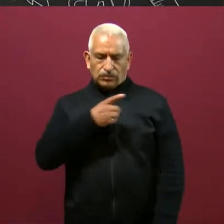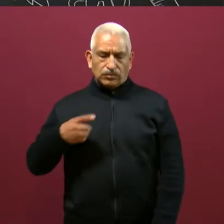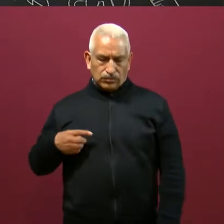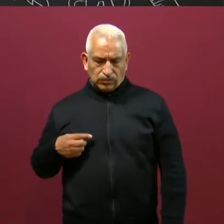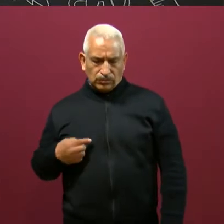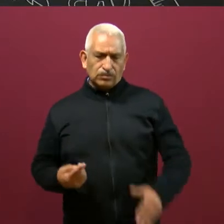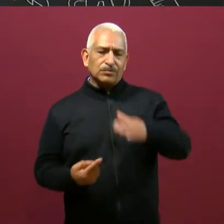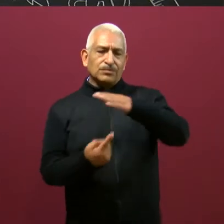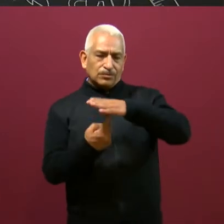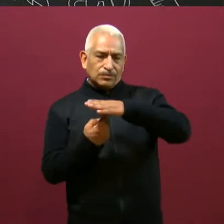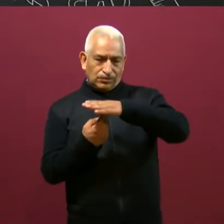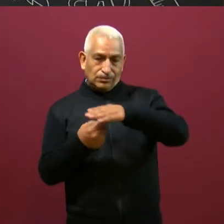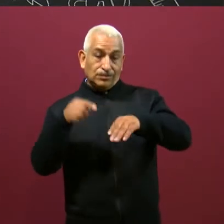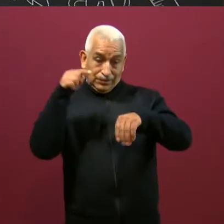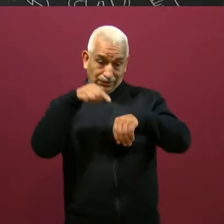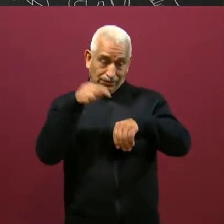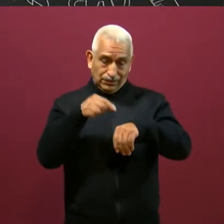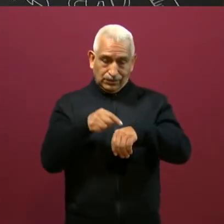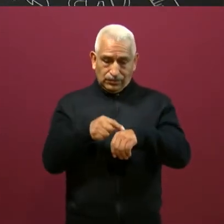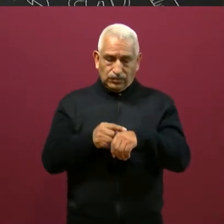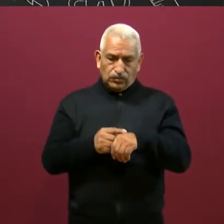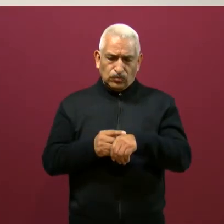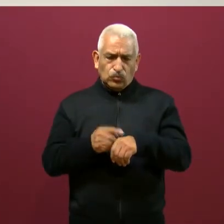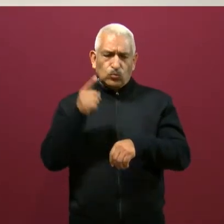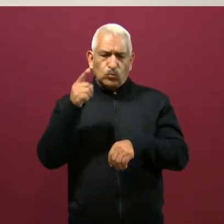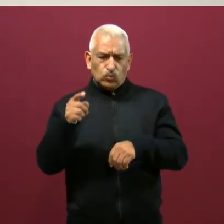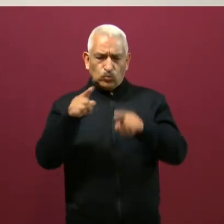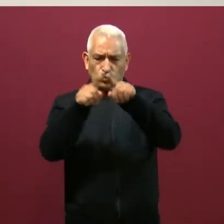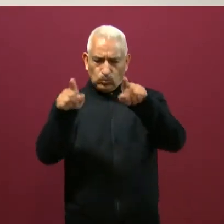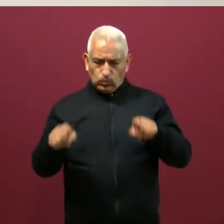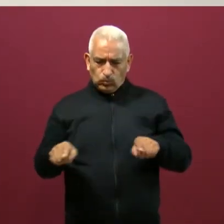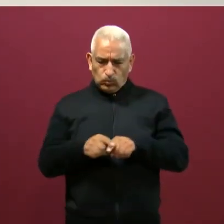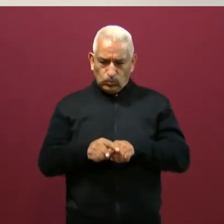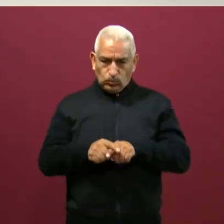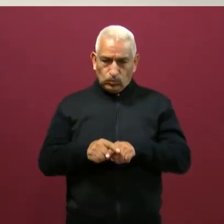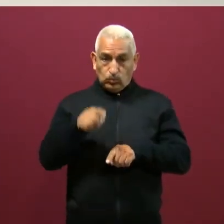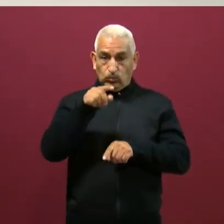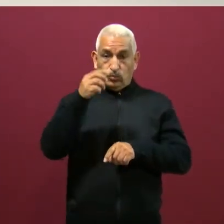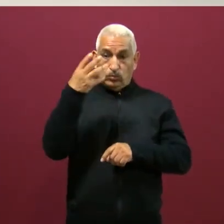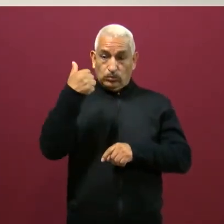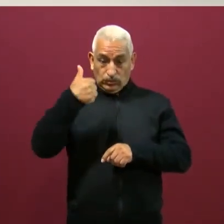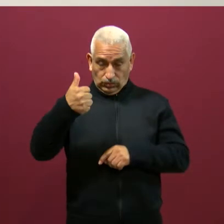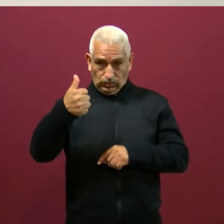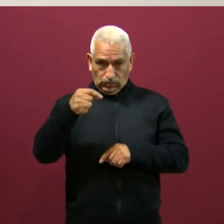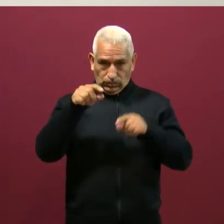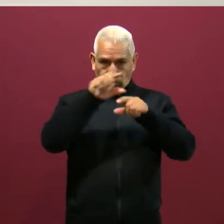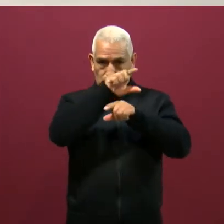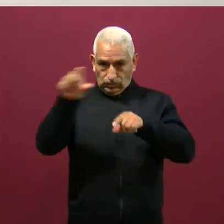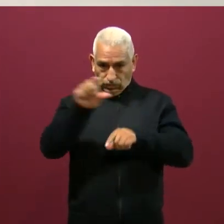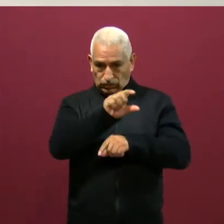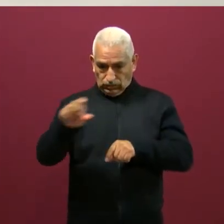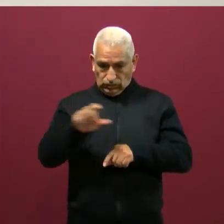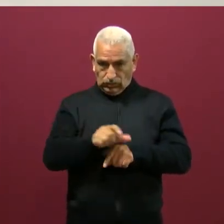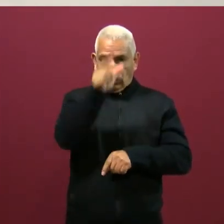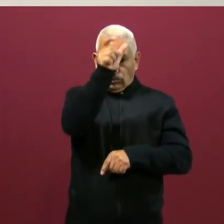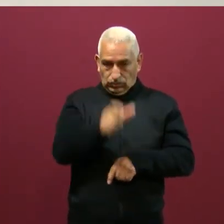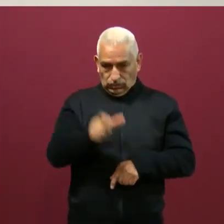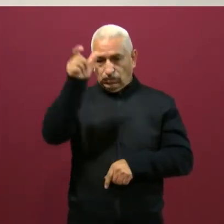tener sobre la mesa un cono de huevo con seis divisiones y